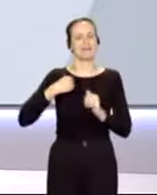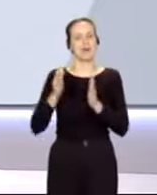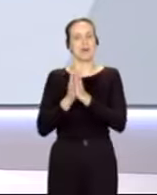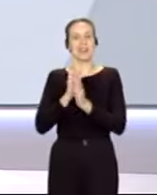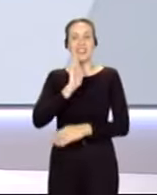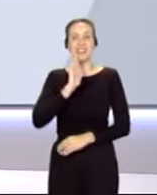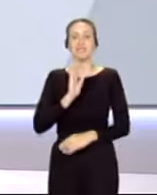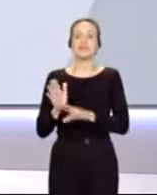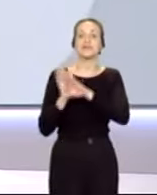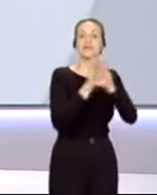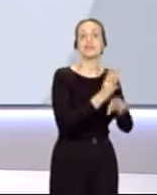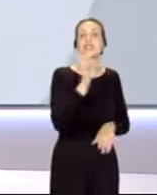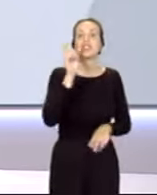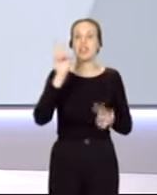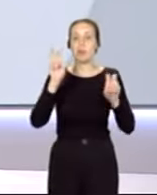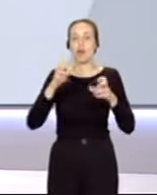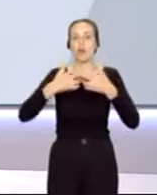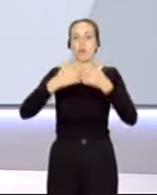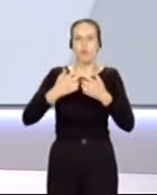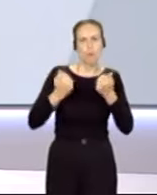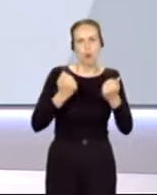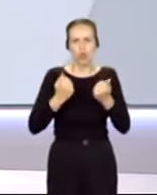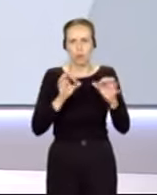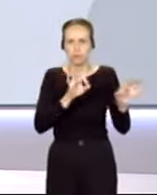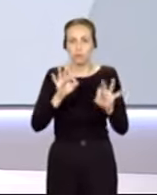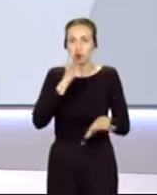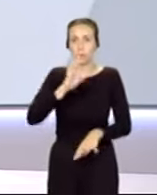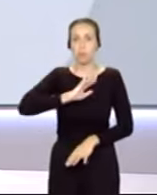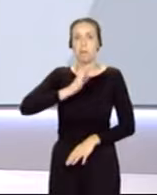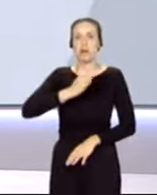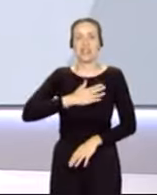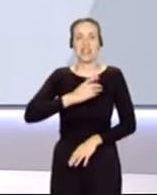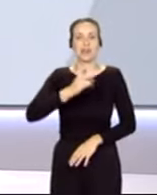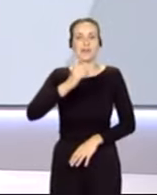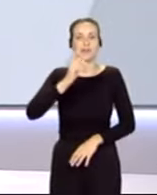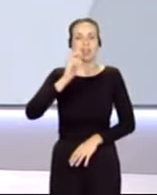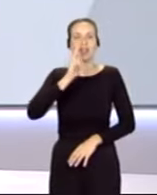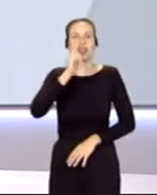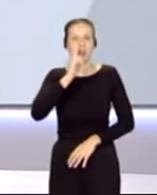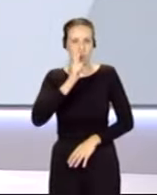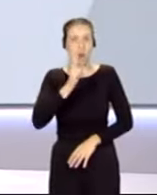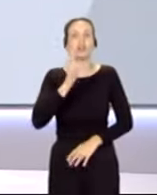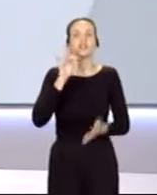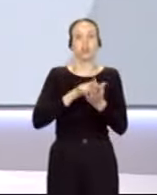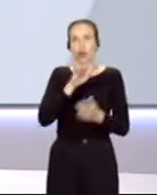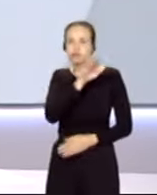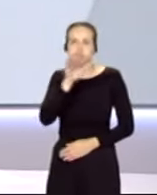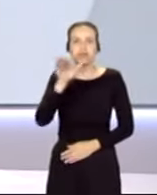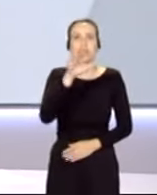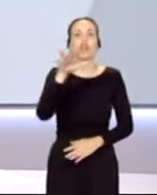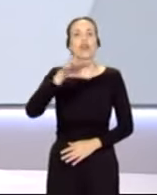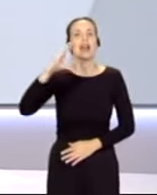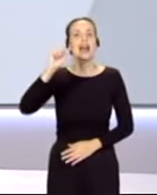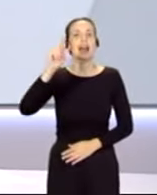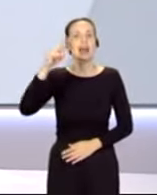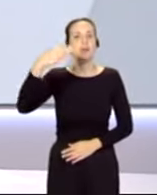Y también preparado el mundo del motor porque mañana se vivirá la vigésima subida a Hermigua, la carbonera, que será puntuable para el regional y provincial